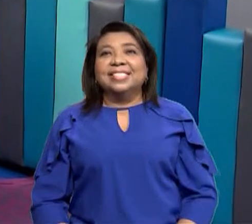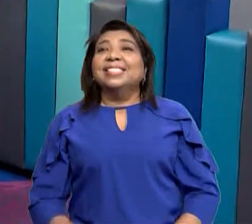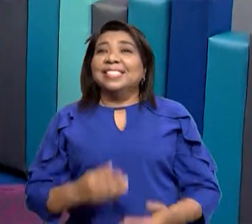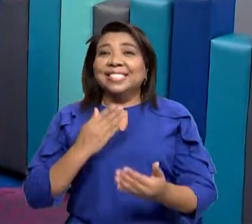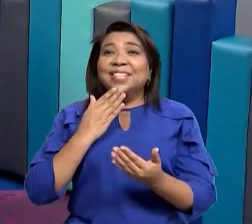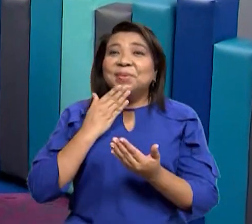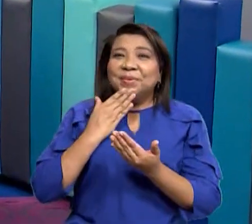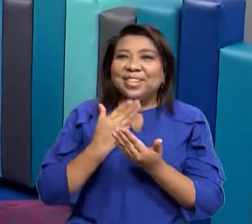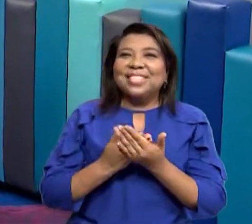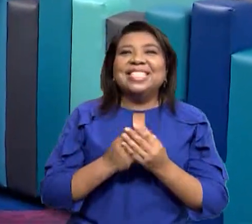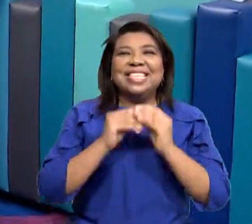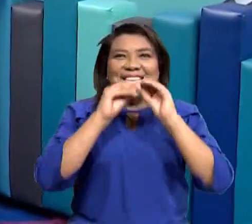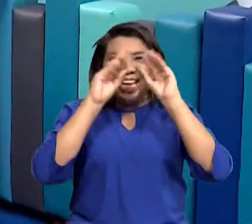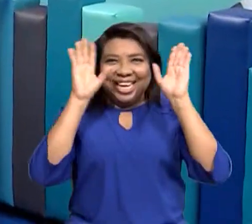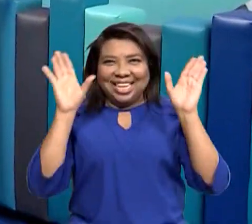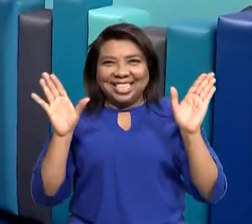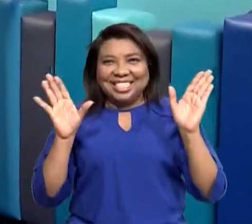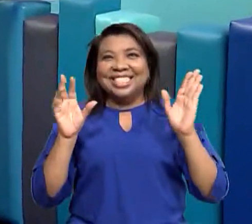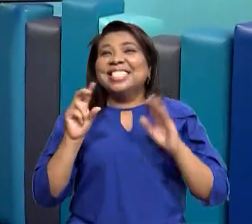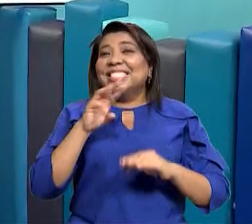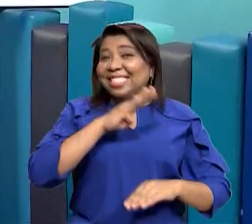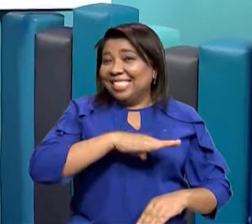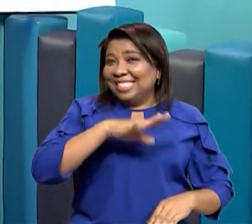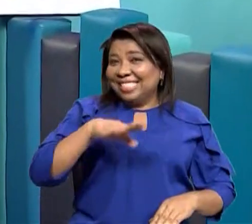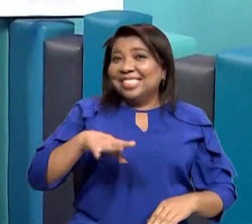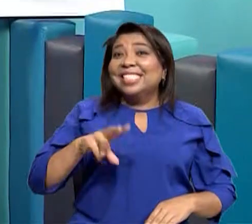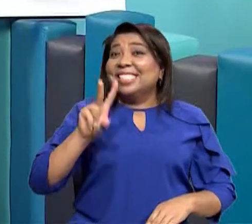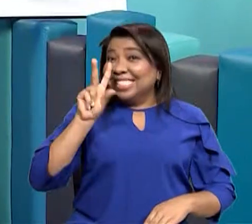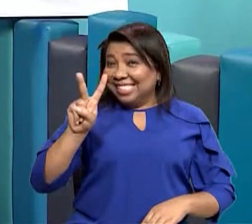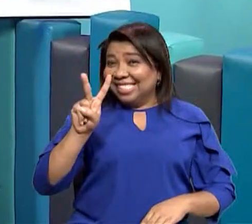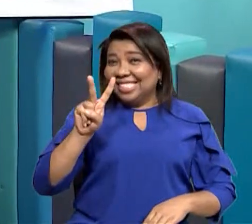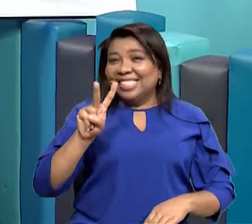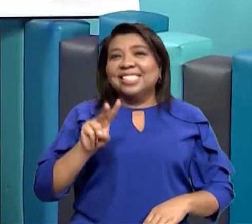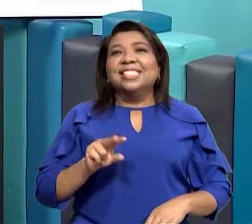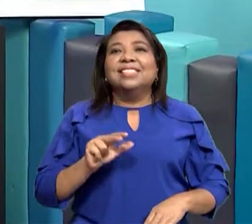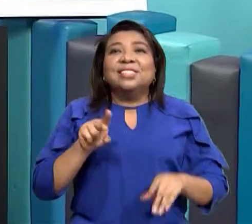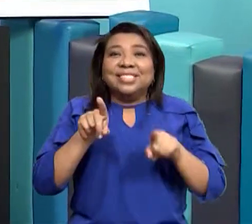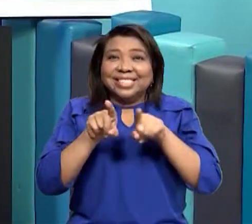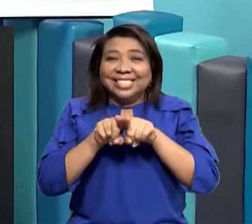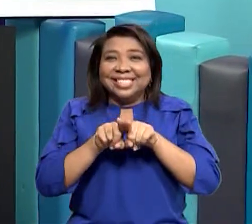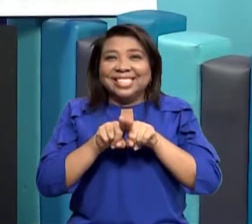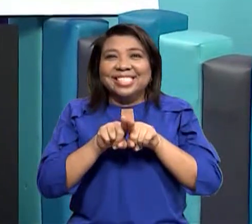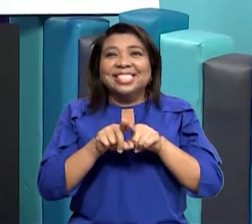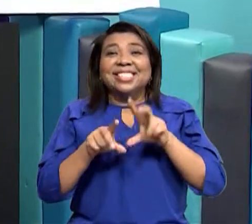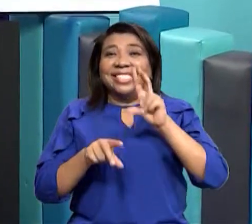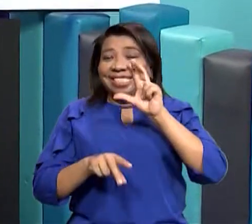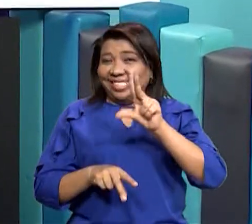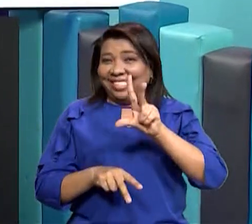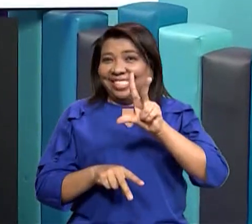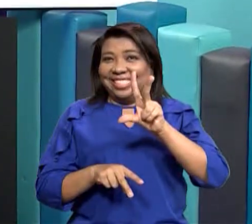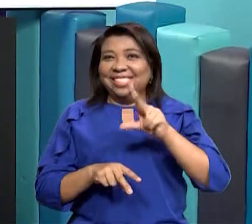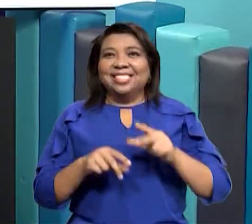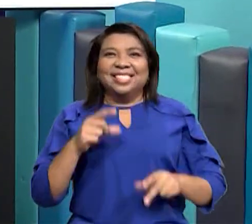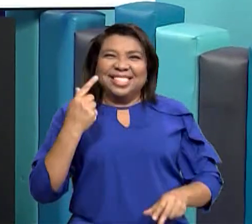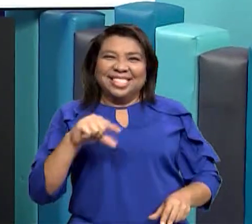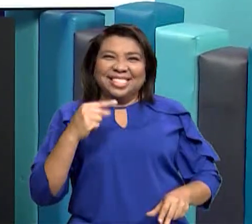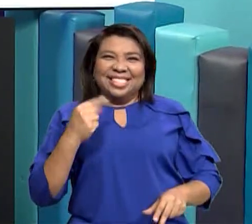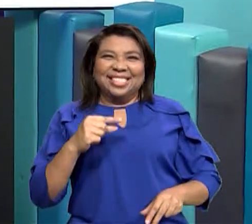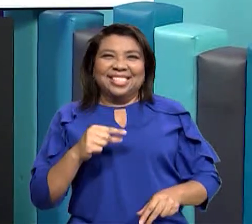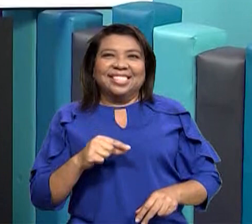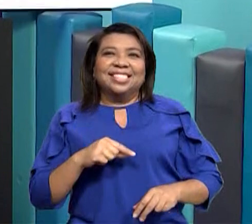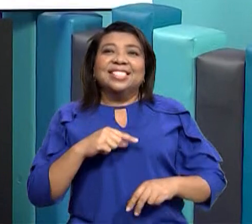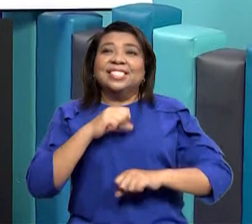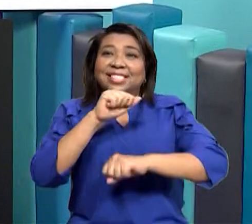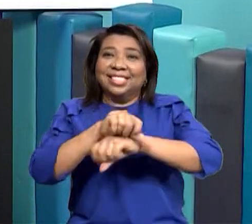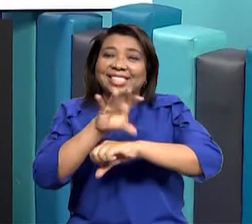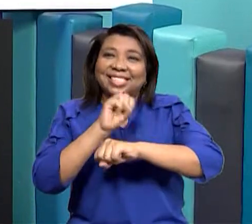muy buenos días mis niños de segundo y de tercer grado vamos a dar inicio a nuestros ajustes razonables de ciencias sociales soy su maestra